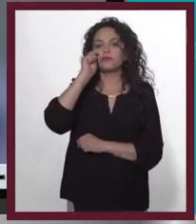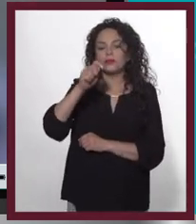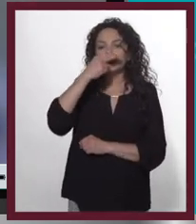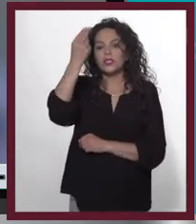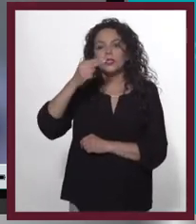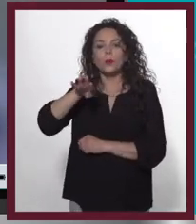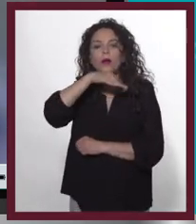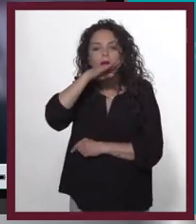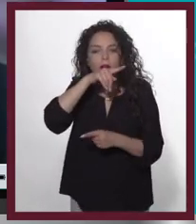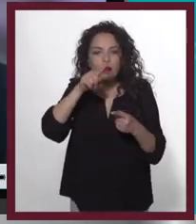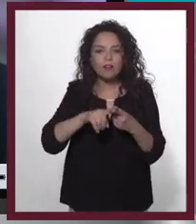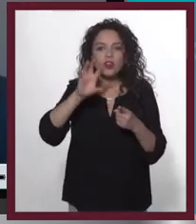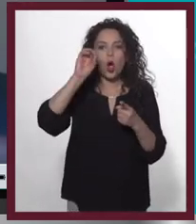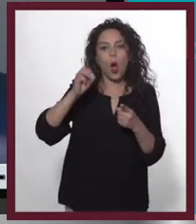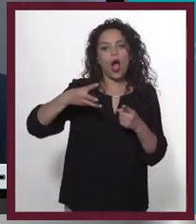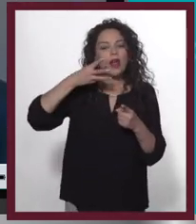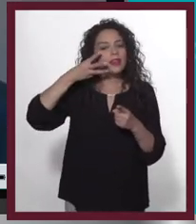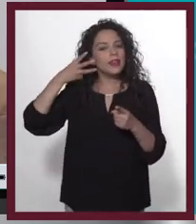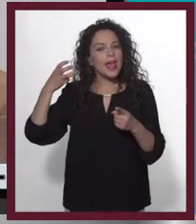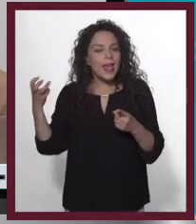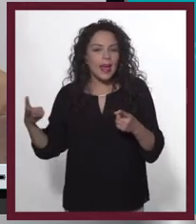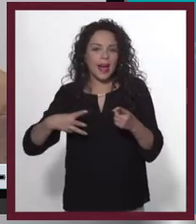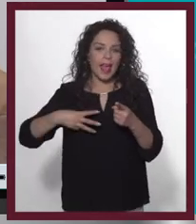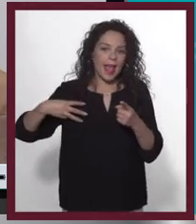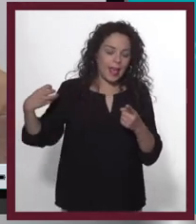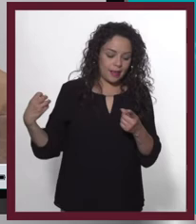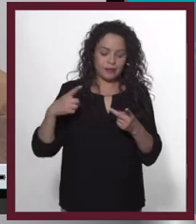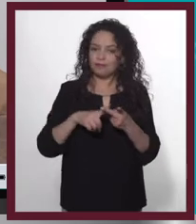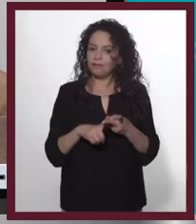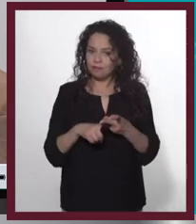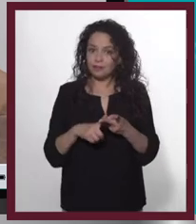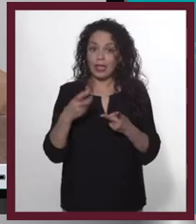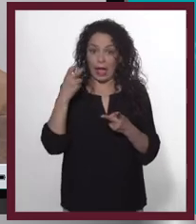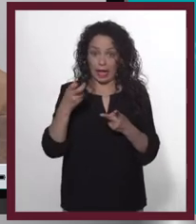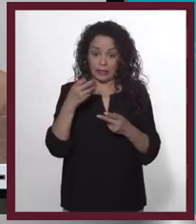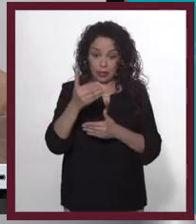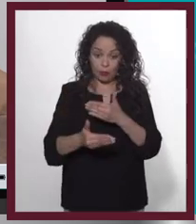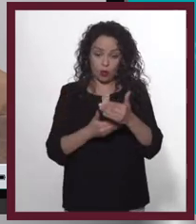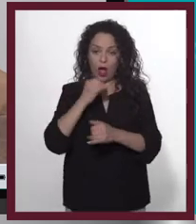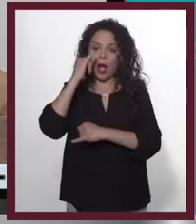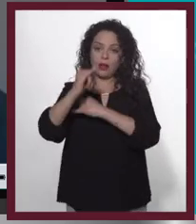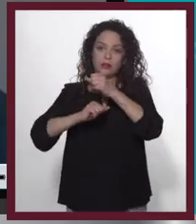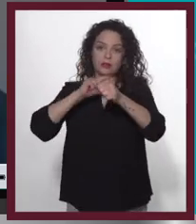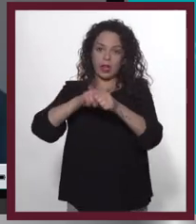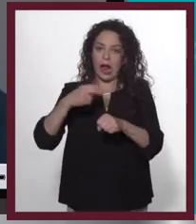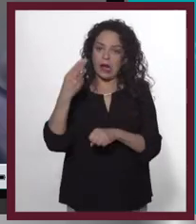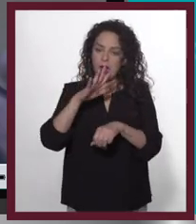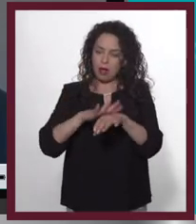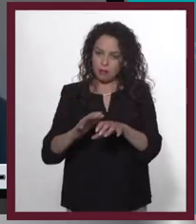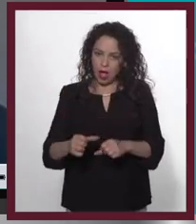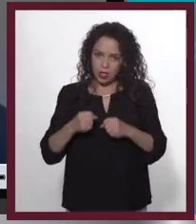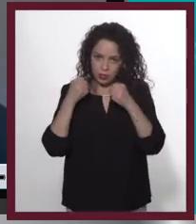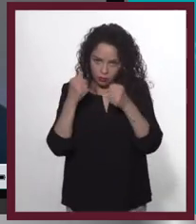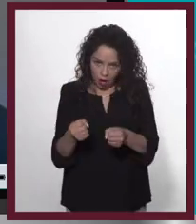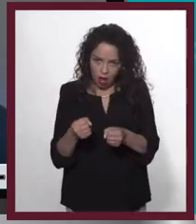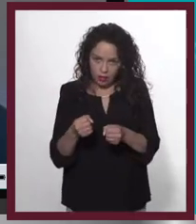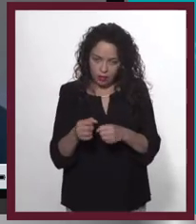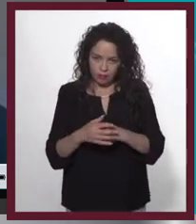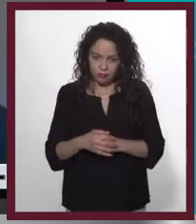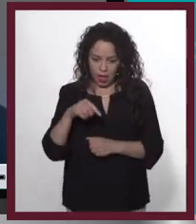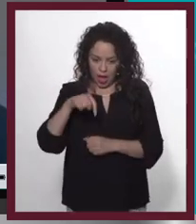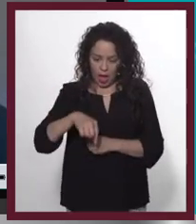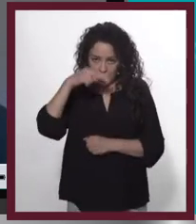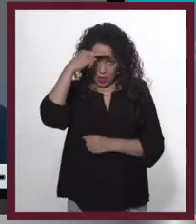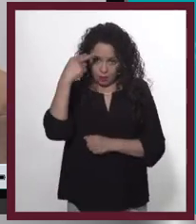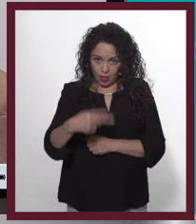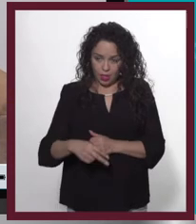ni el elefantito y son recomendaciones incluso internacionales, son procesos internacionales que hay que fortalecer mucho en nuestro país.